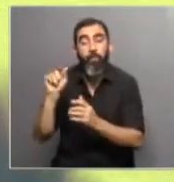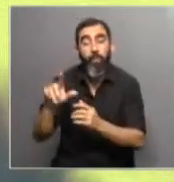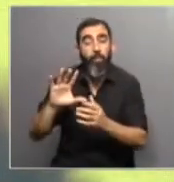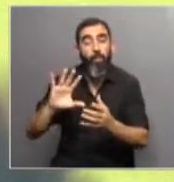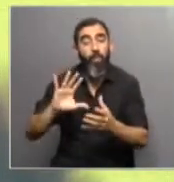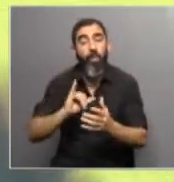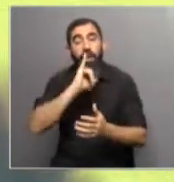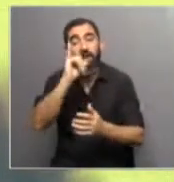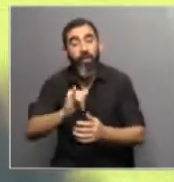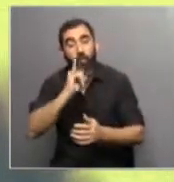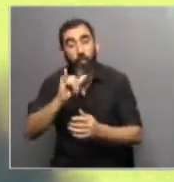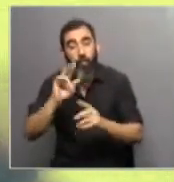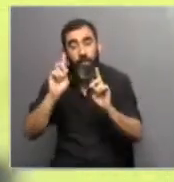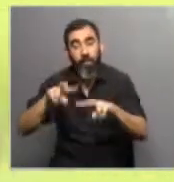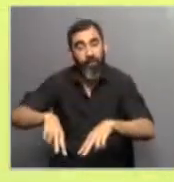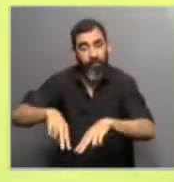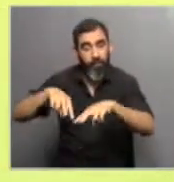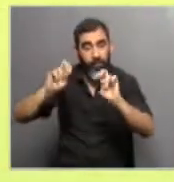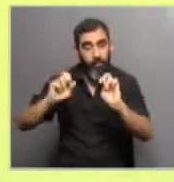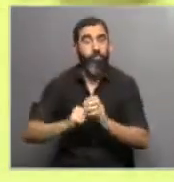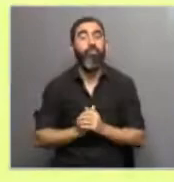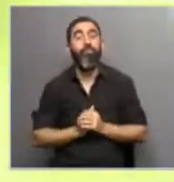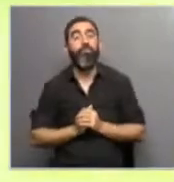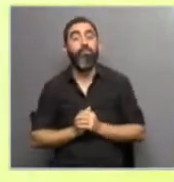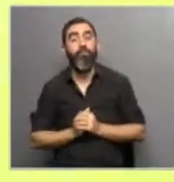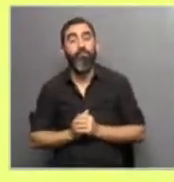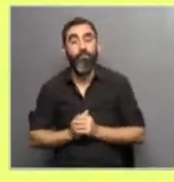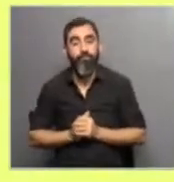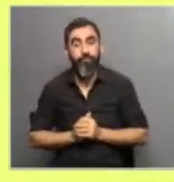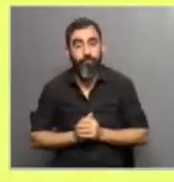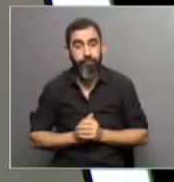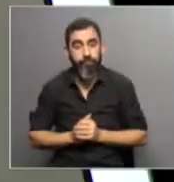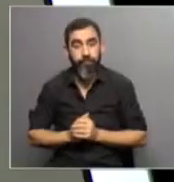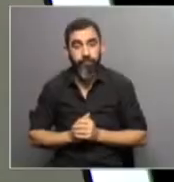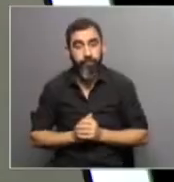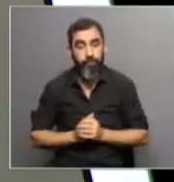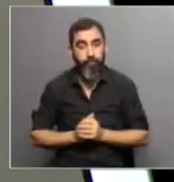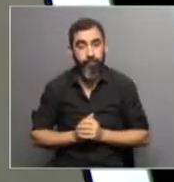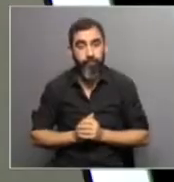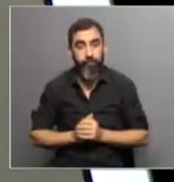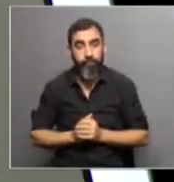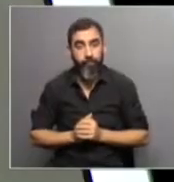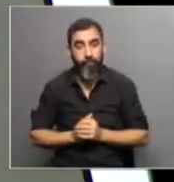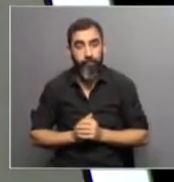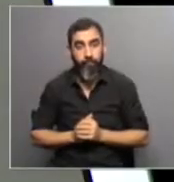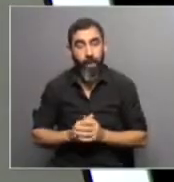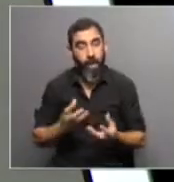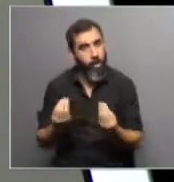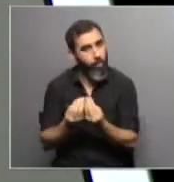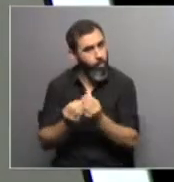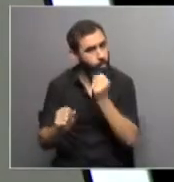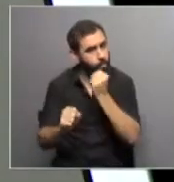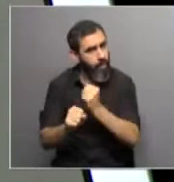estudios para bajarlo a tierra. A pesar de que la visibilidad ha sido escasa es bastante el trabajo